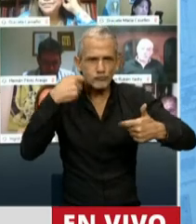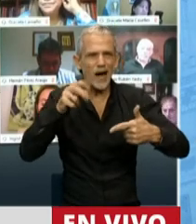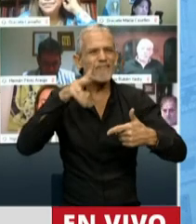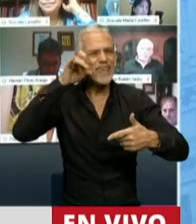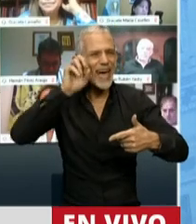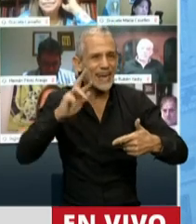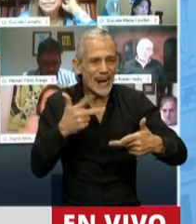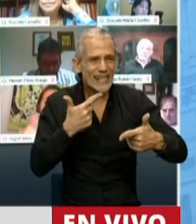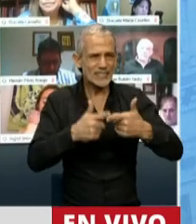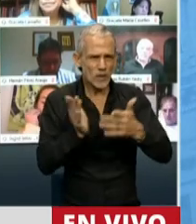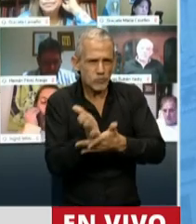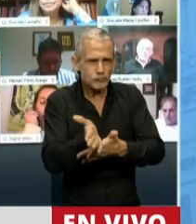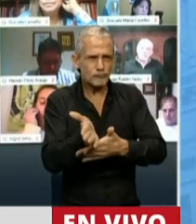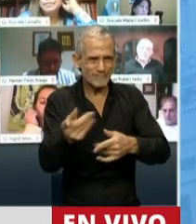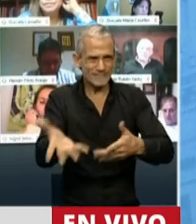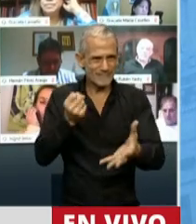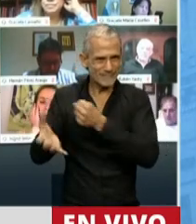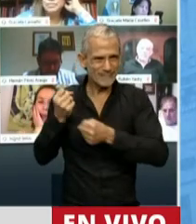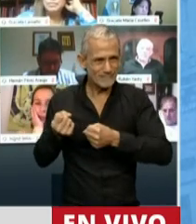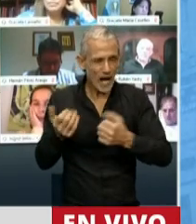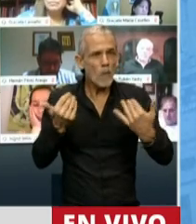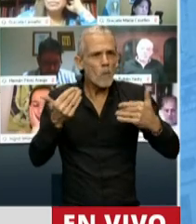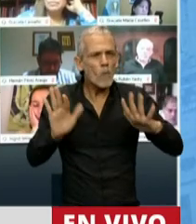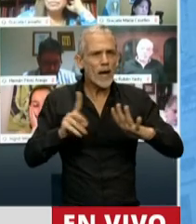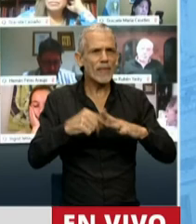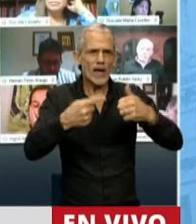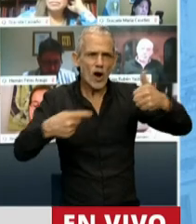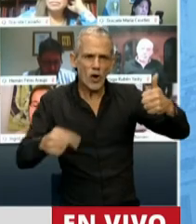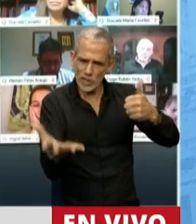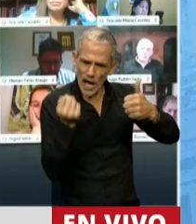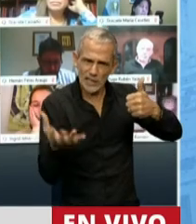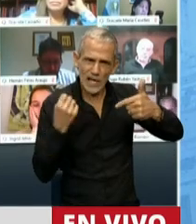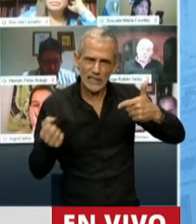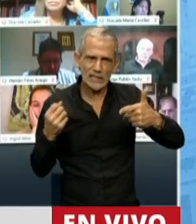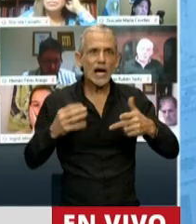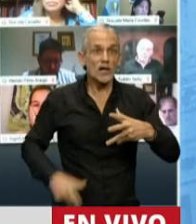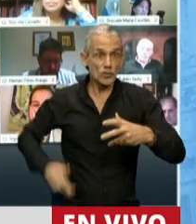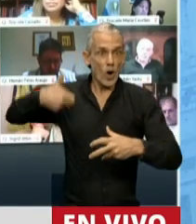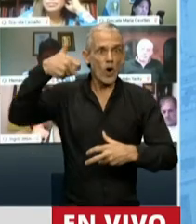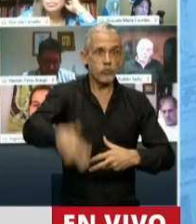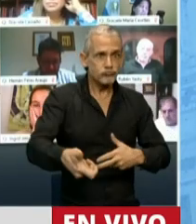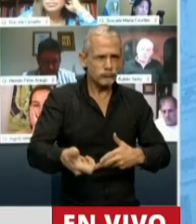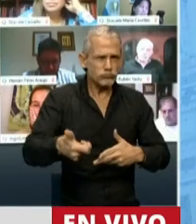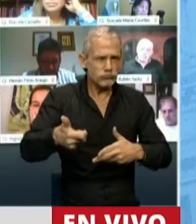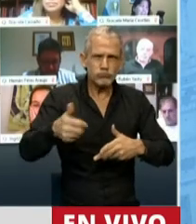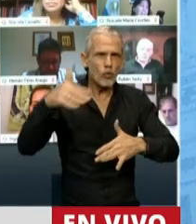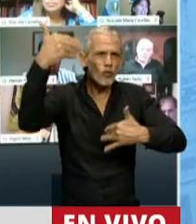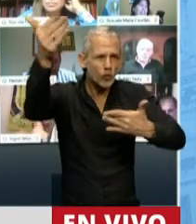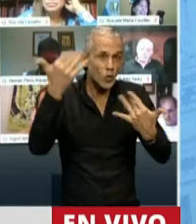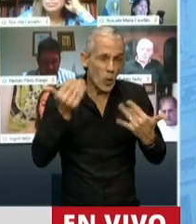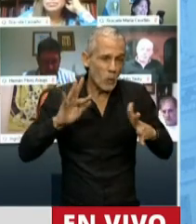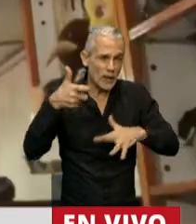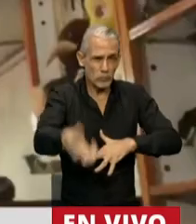vieiras. La riqueza actual potencial de recursos invita a futuras inversiones y auspicia el